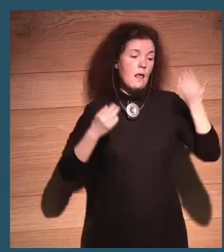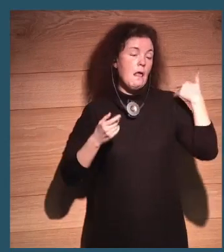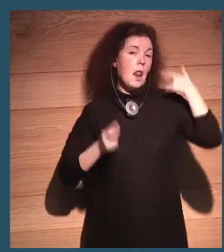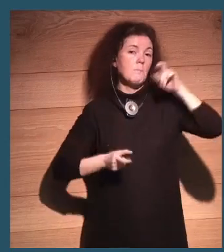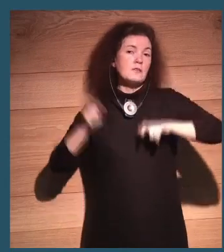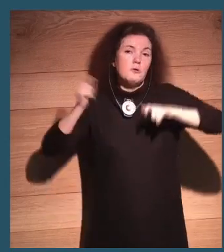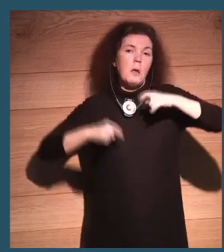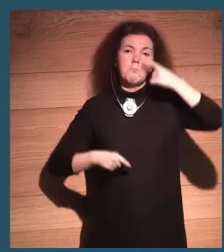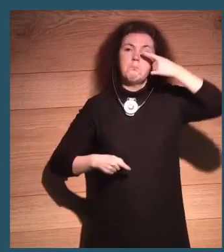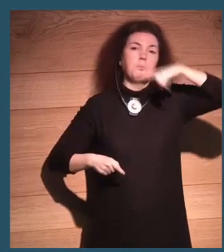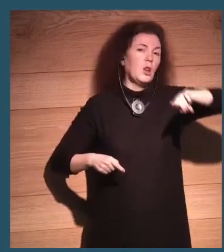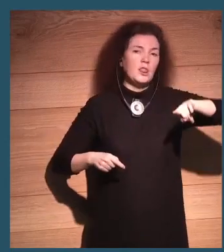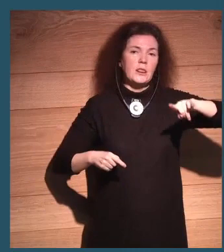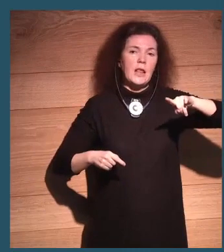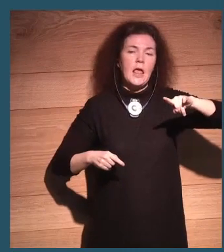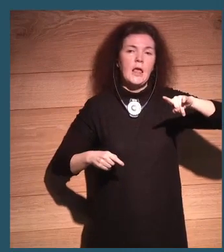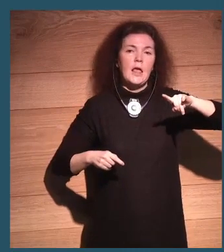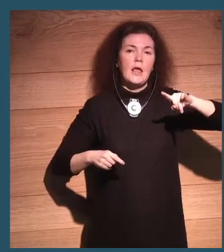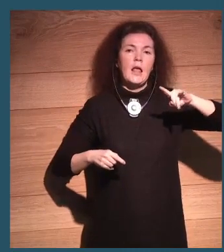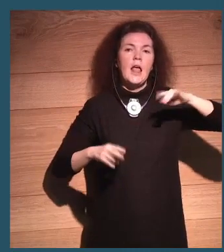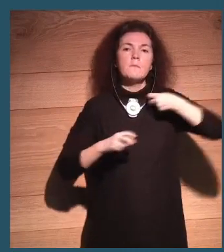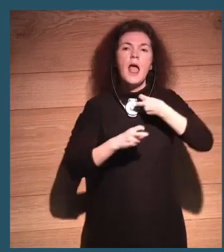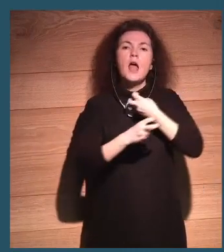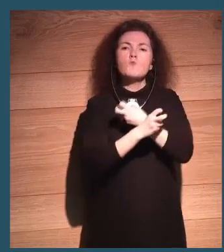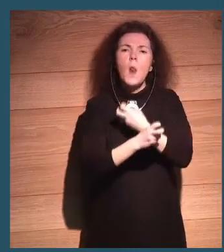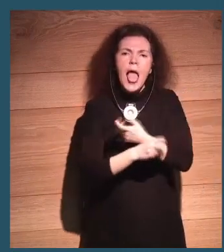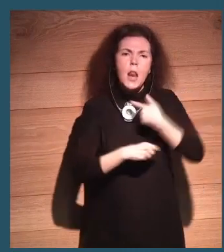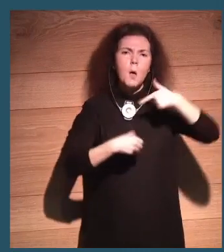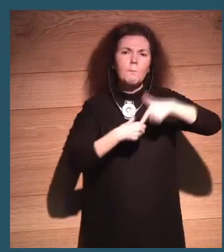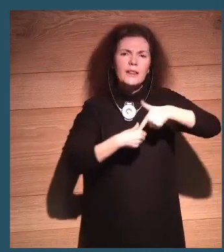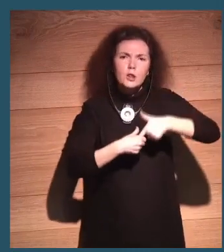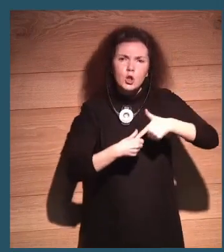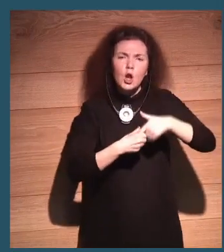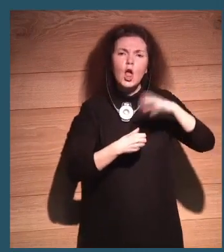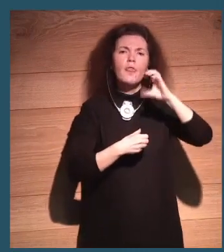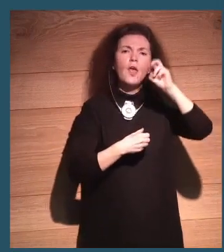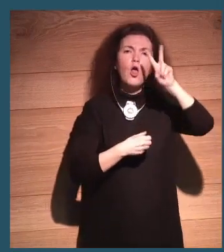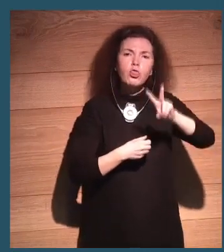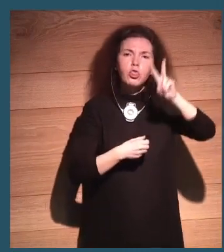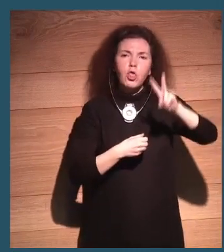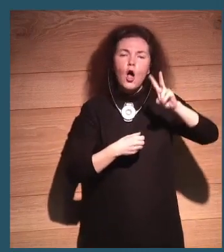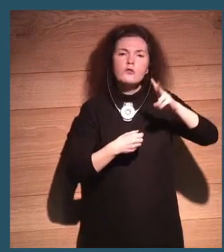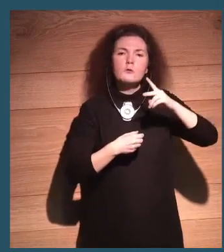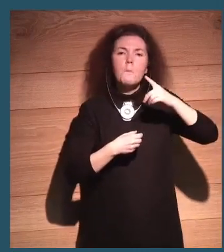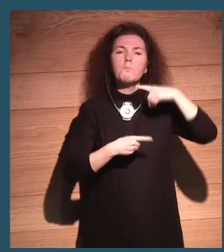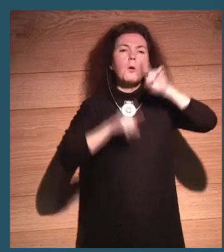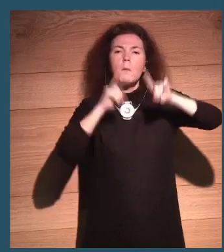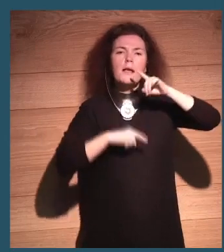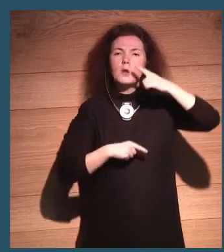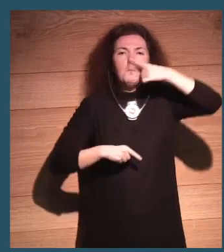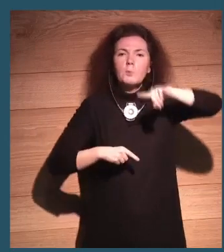las consecuencias del nuclear, del petróleo, del CO2, hasta que hemos visto los problemas.